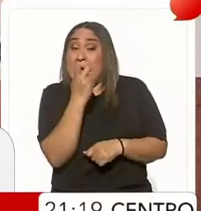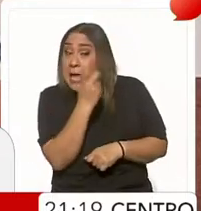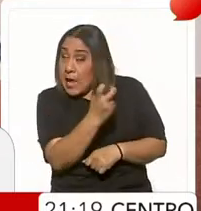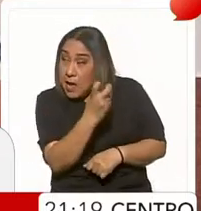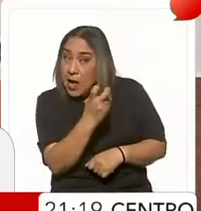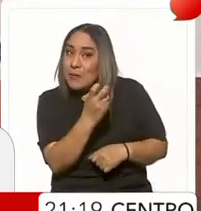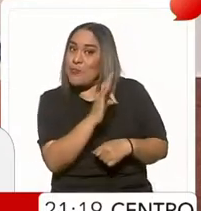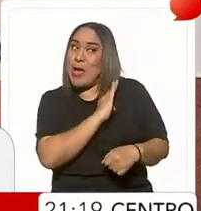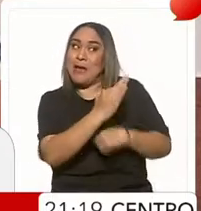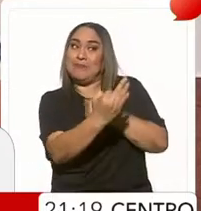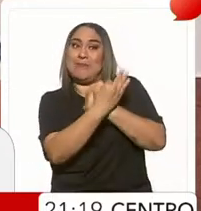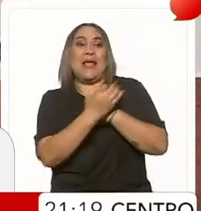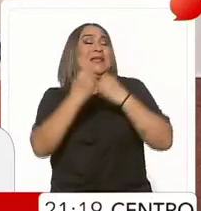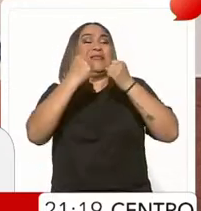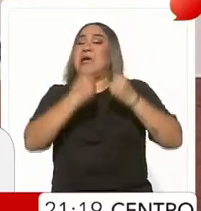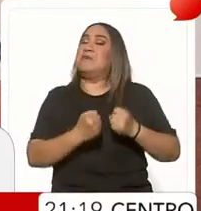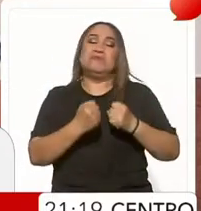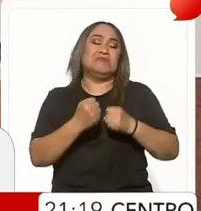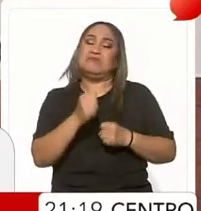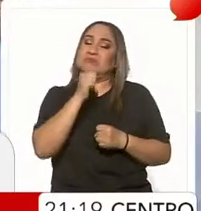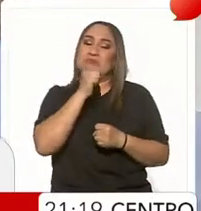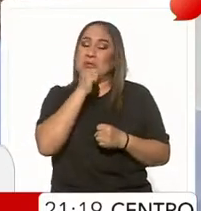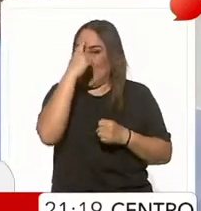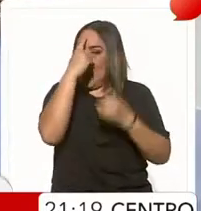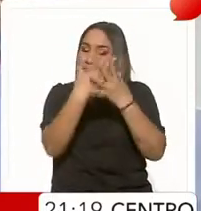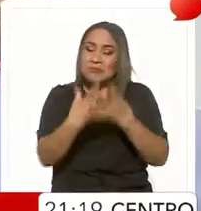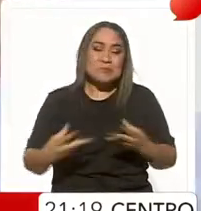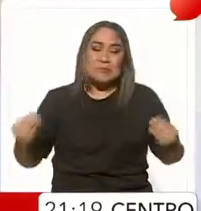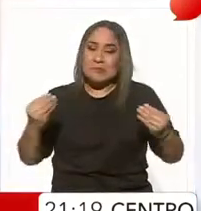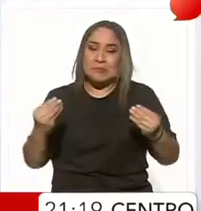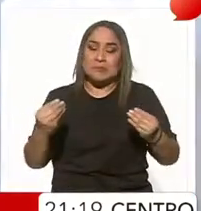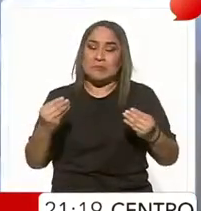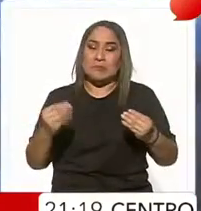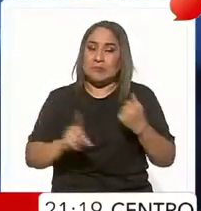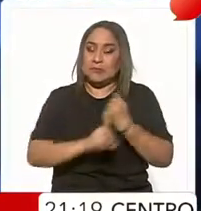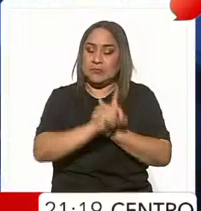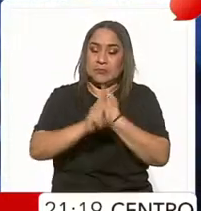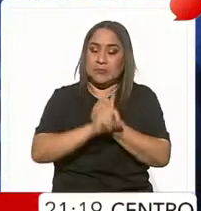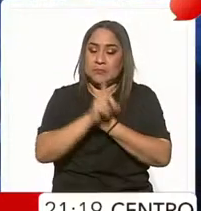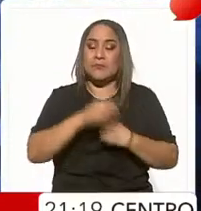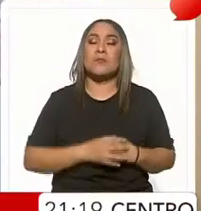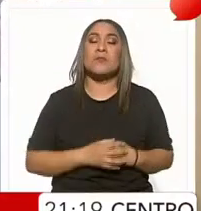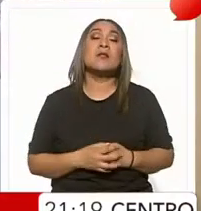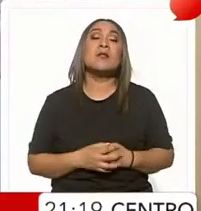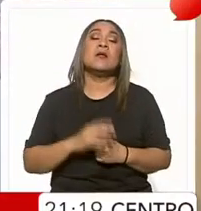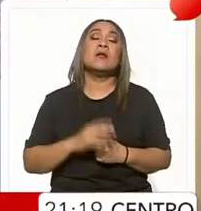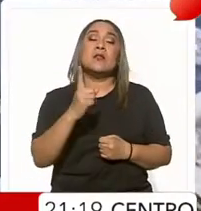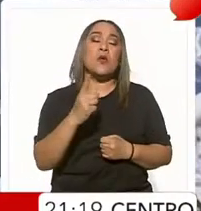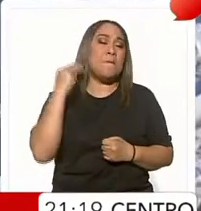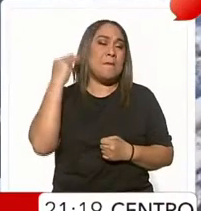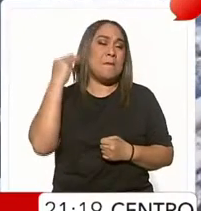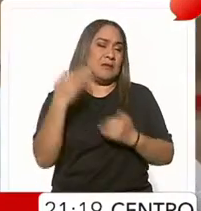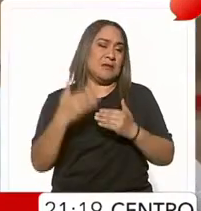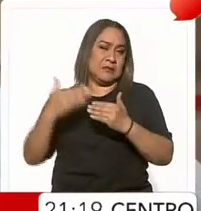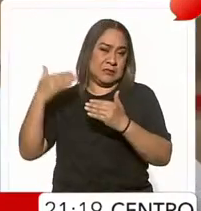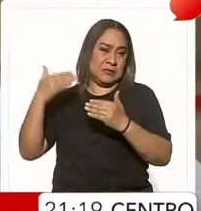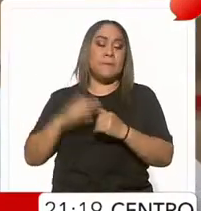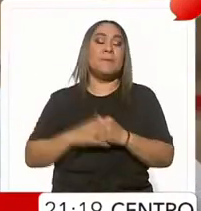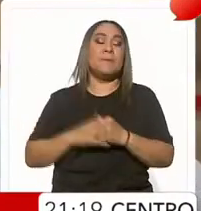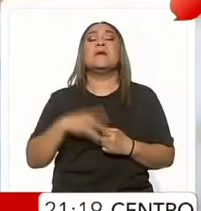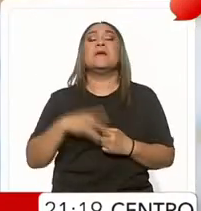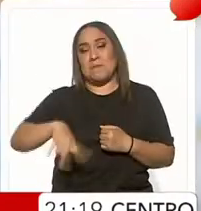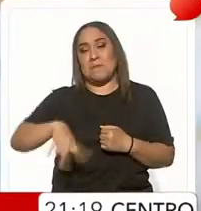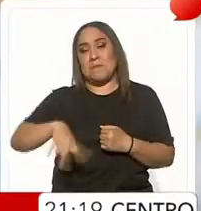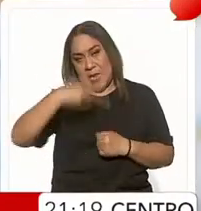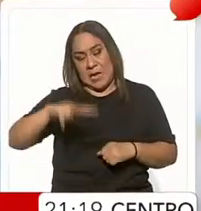todavía pueda haber una situación de seguridad. El pasado 31 de marzo, la Marina Armada de